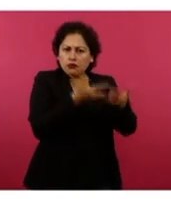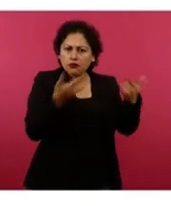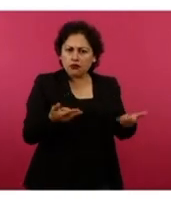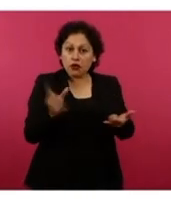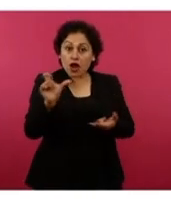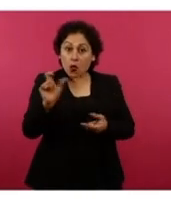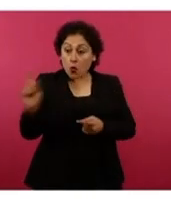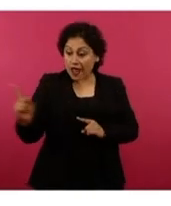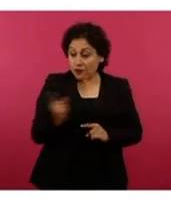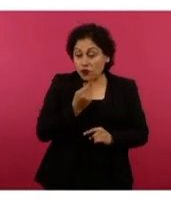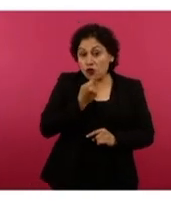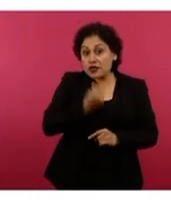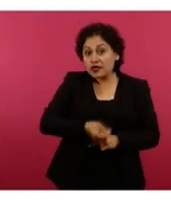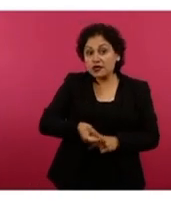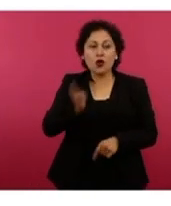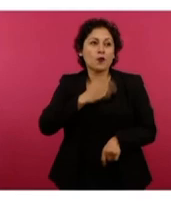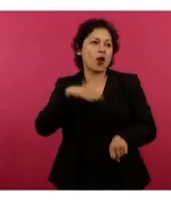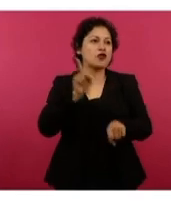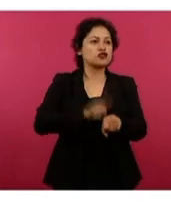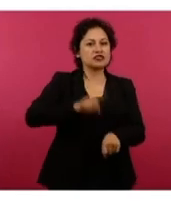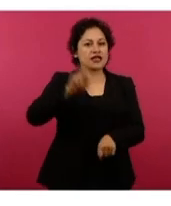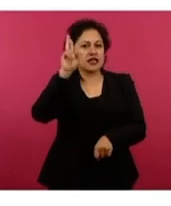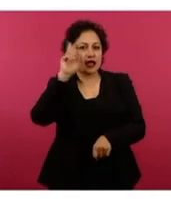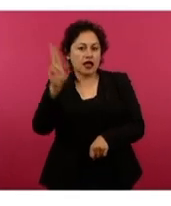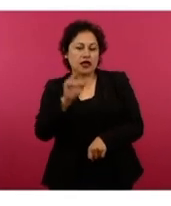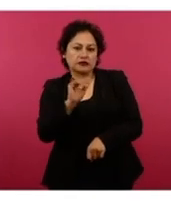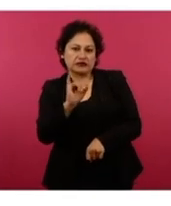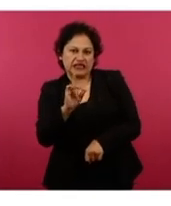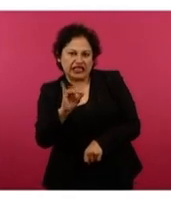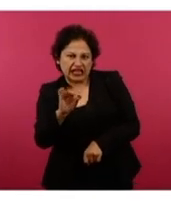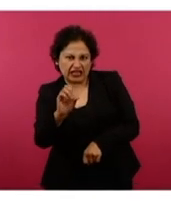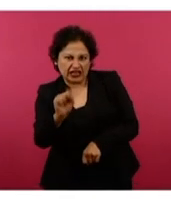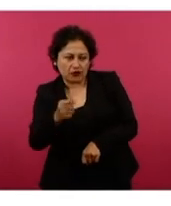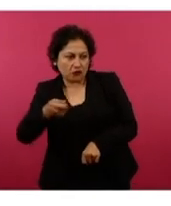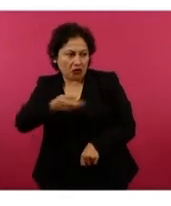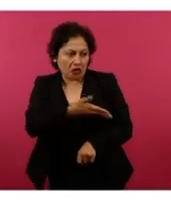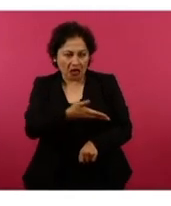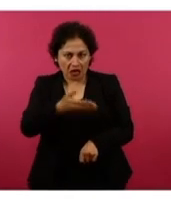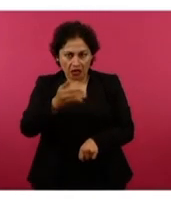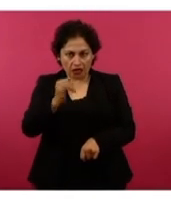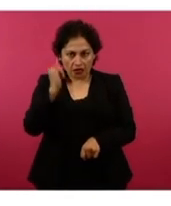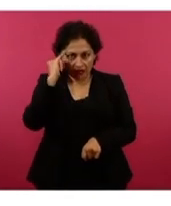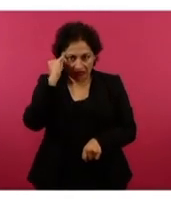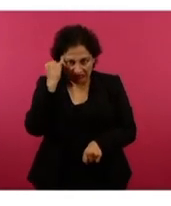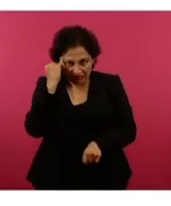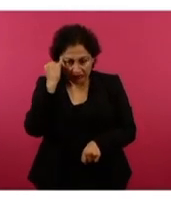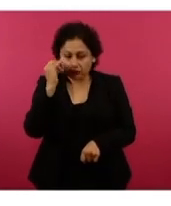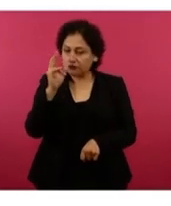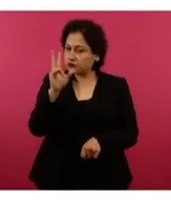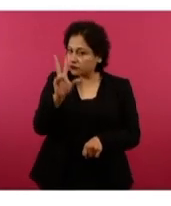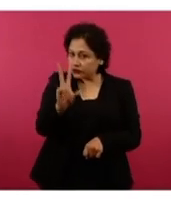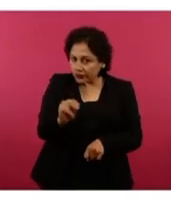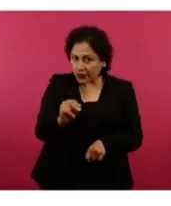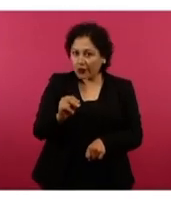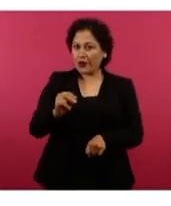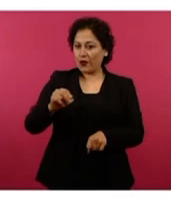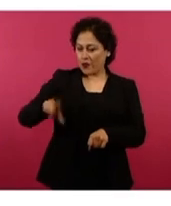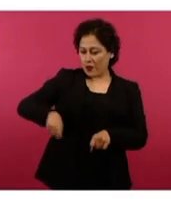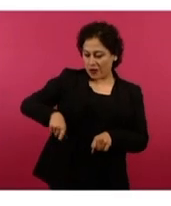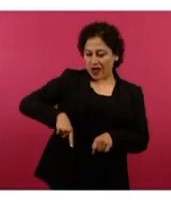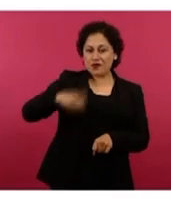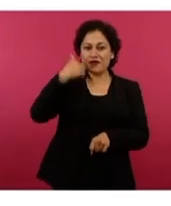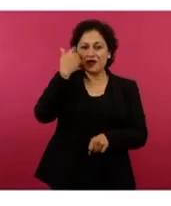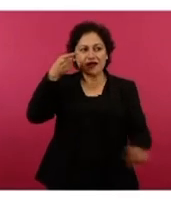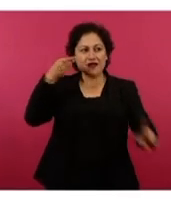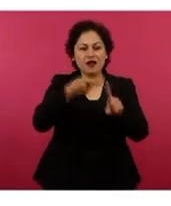indios, no es porque la CEP esté tratando de hacer que así les llamemos a los indígenas. Es porque la niña que escribió el cuento así suele ser llamada.